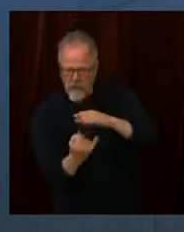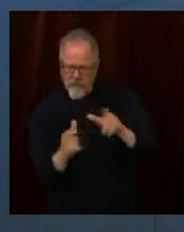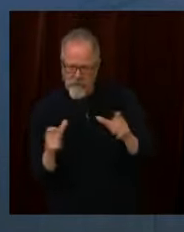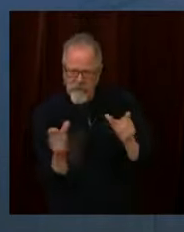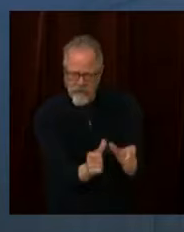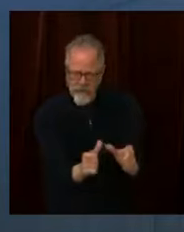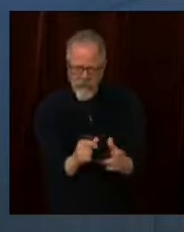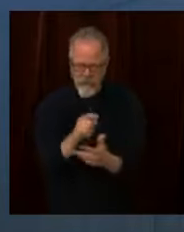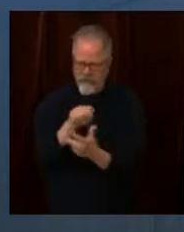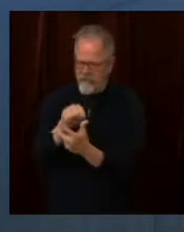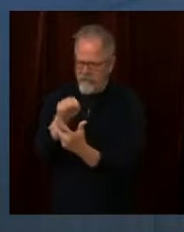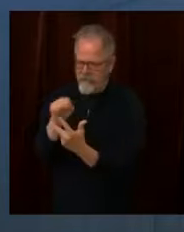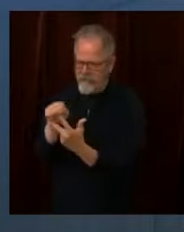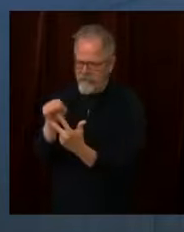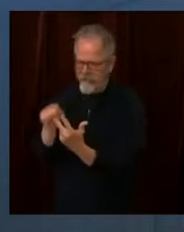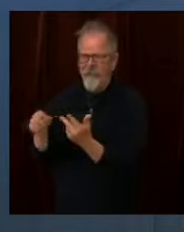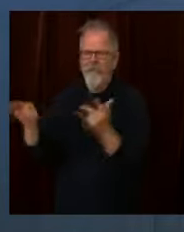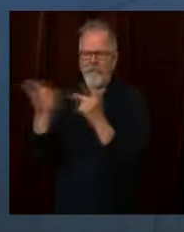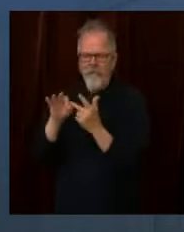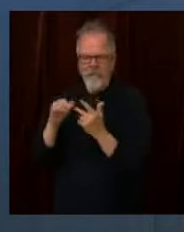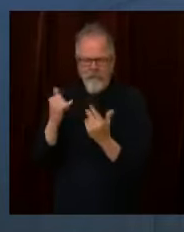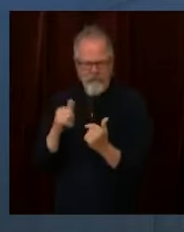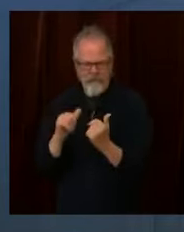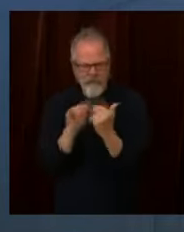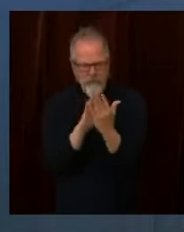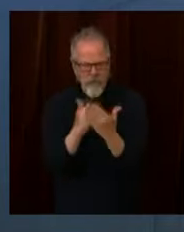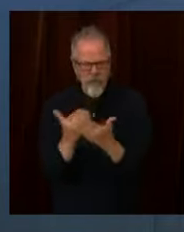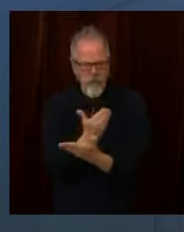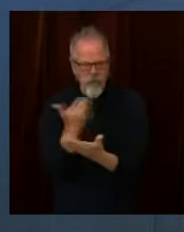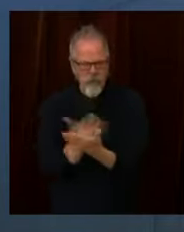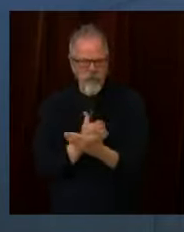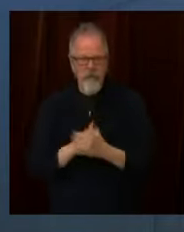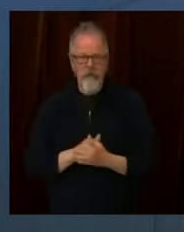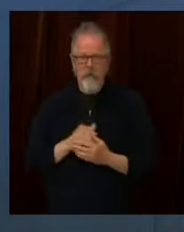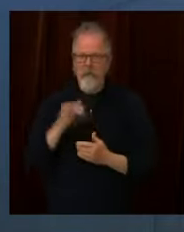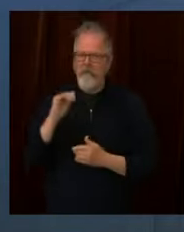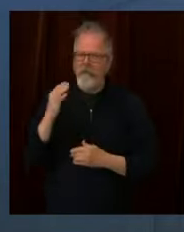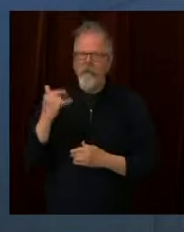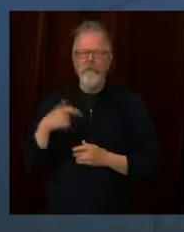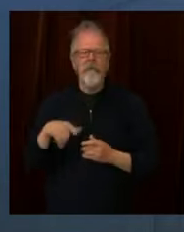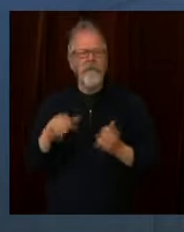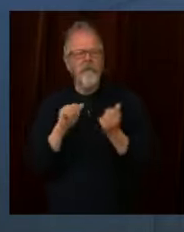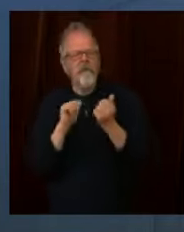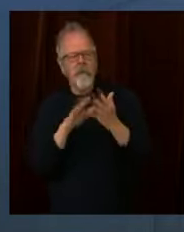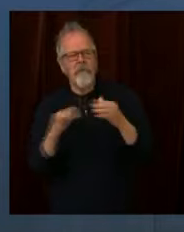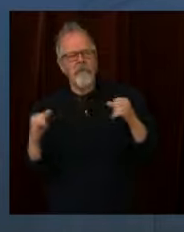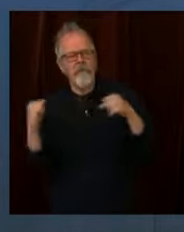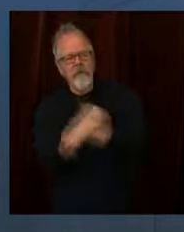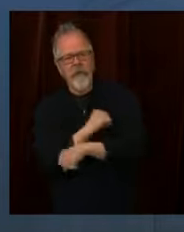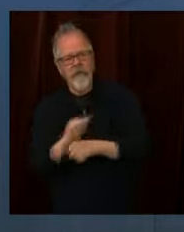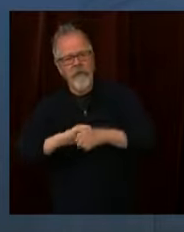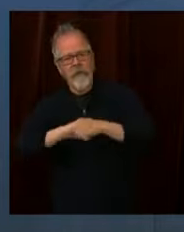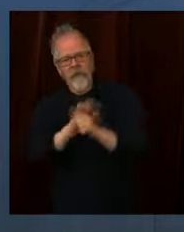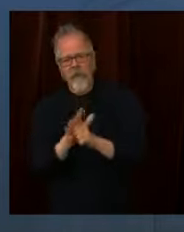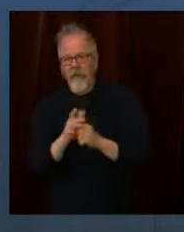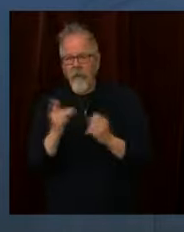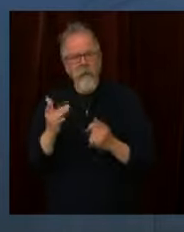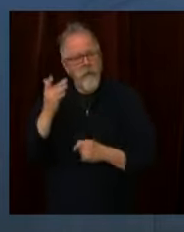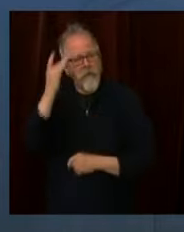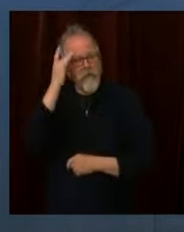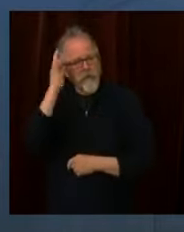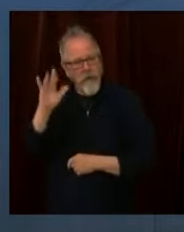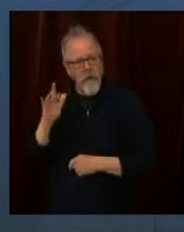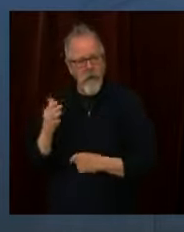Pensamos que esto es un arma inteligente contra este virus. Es algo inteligente porque está